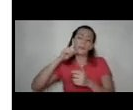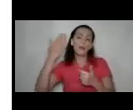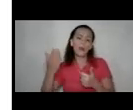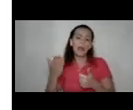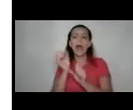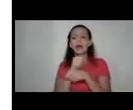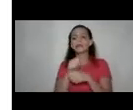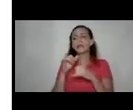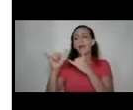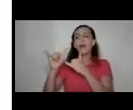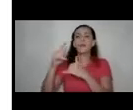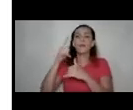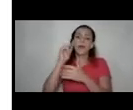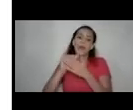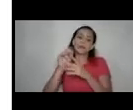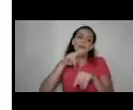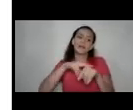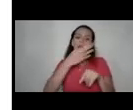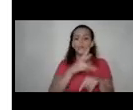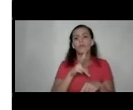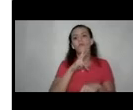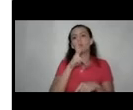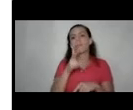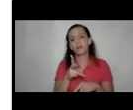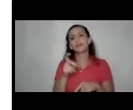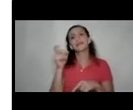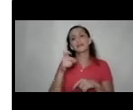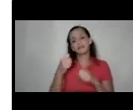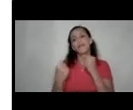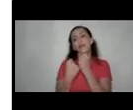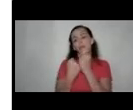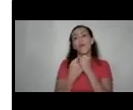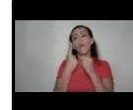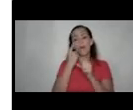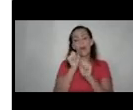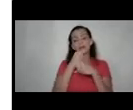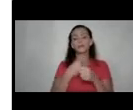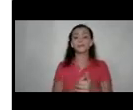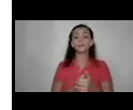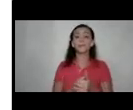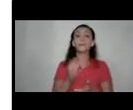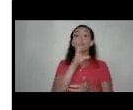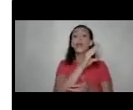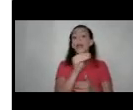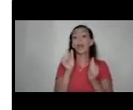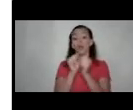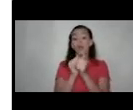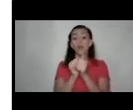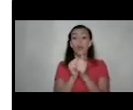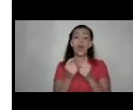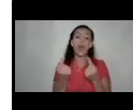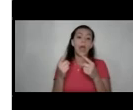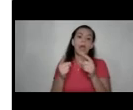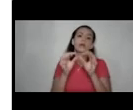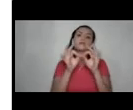trámite para una situación de esta naturaleza realmente necesitamos apoyo para hacerlo y en el caso en algunos casos es